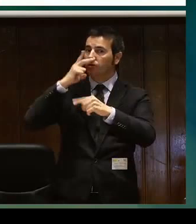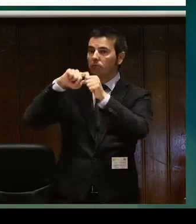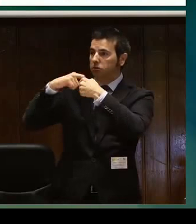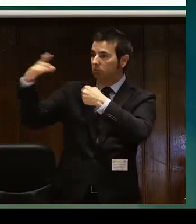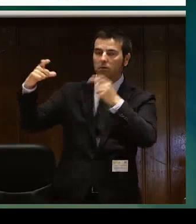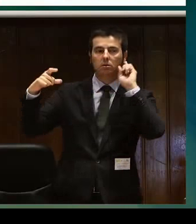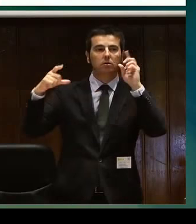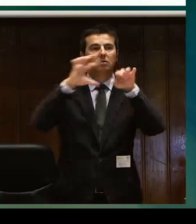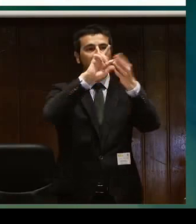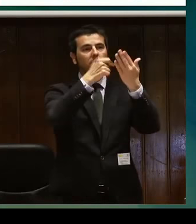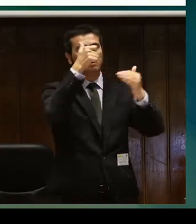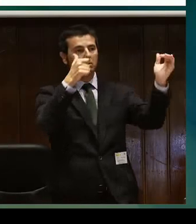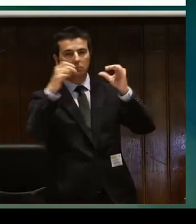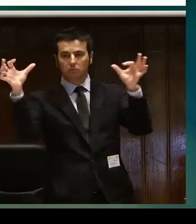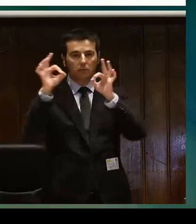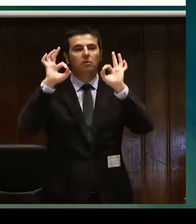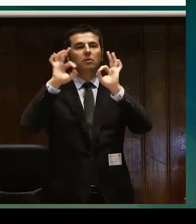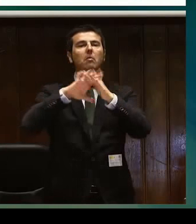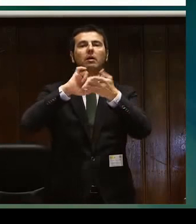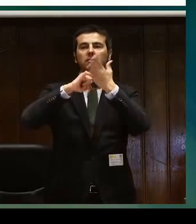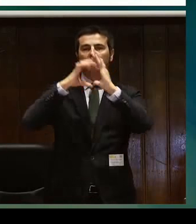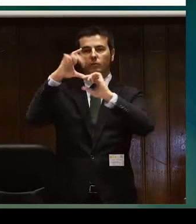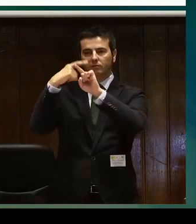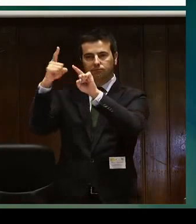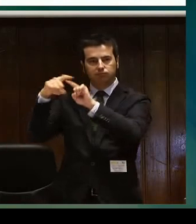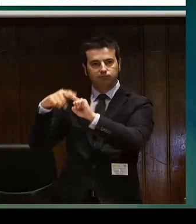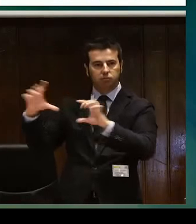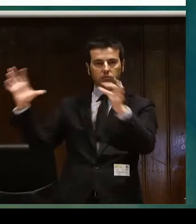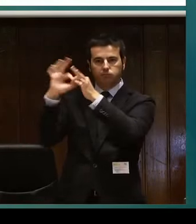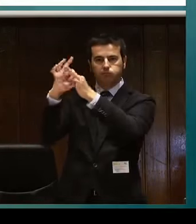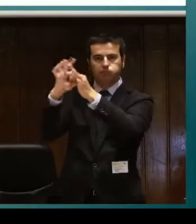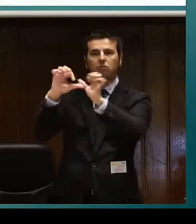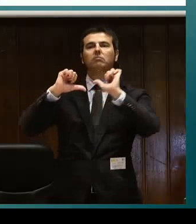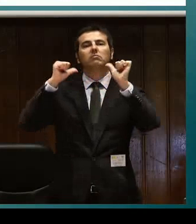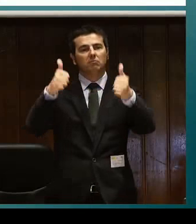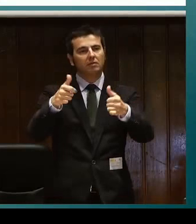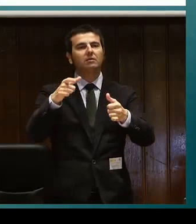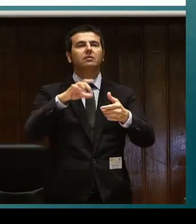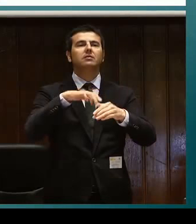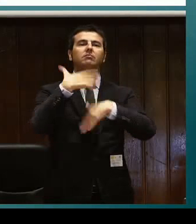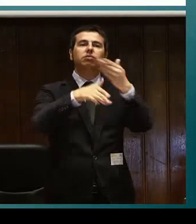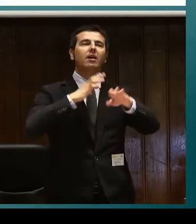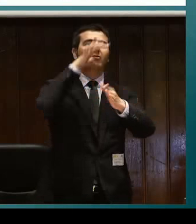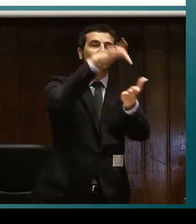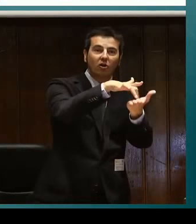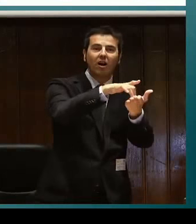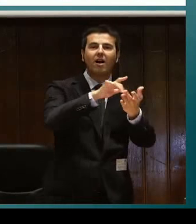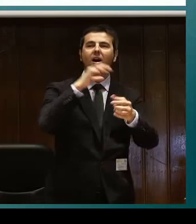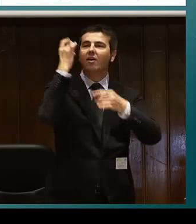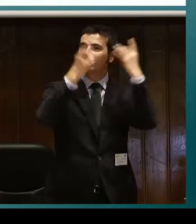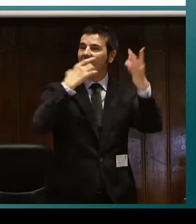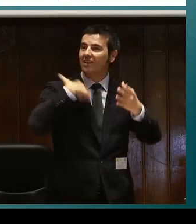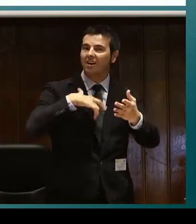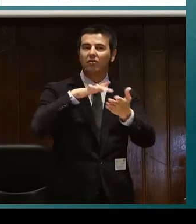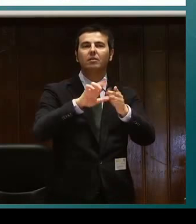las personas sordociegas que quieran participar, organizar un equipo de guías e intérpretes dependiendo de los usuarios